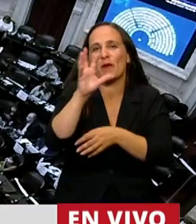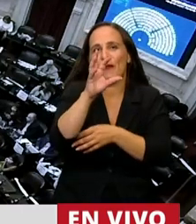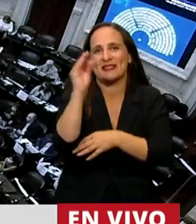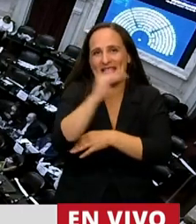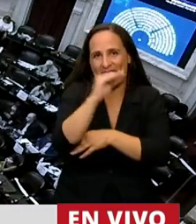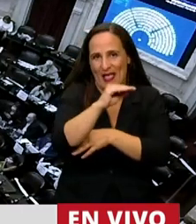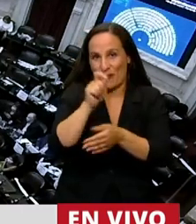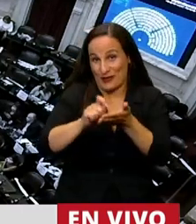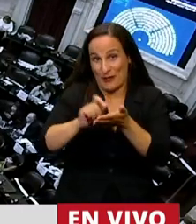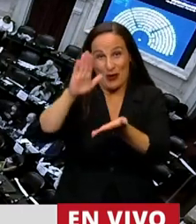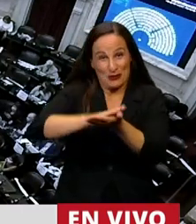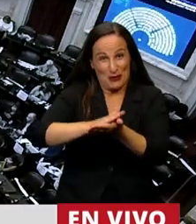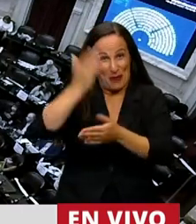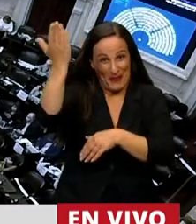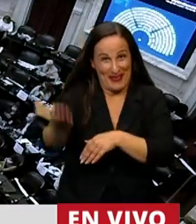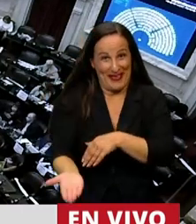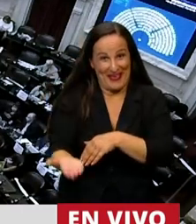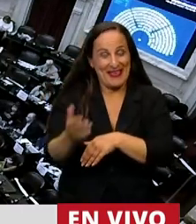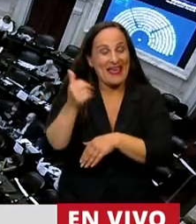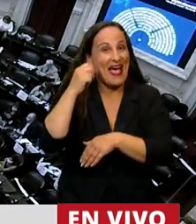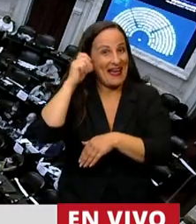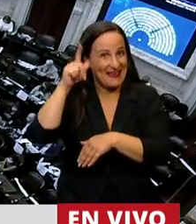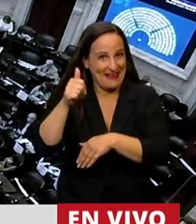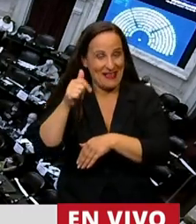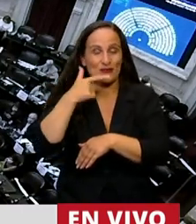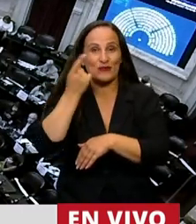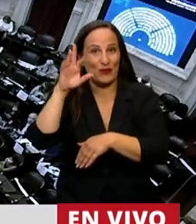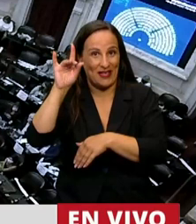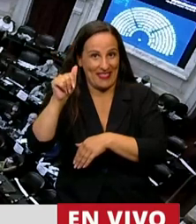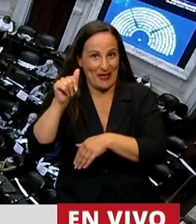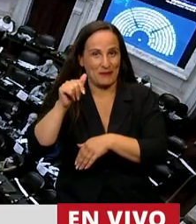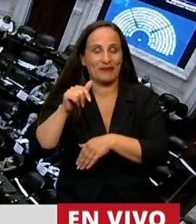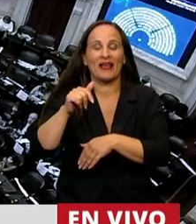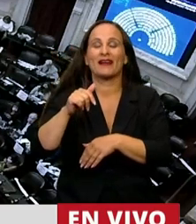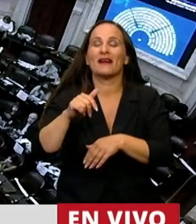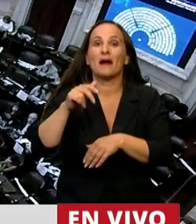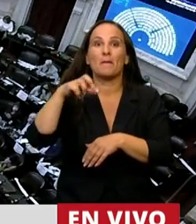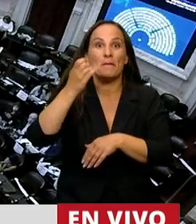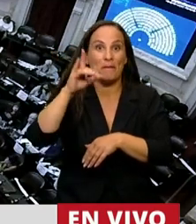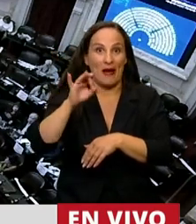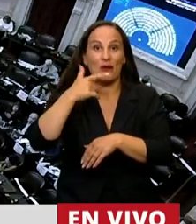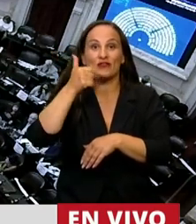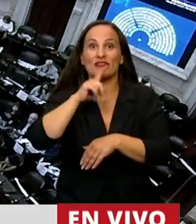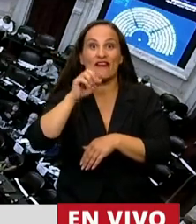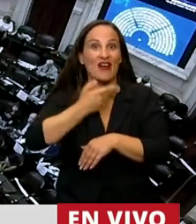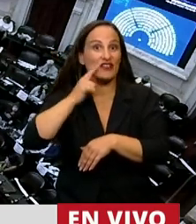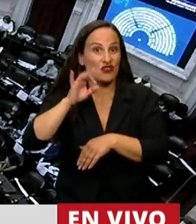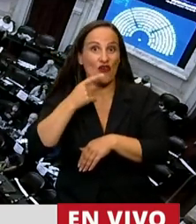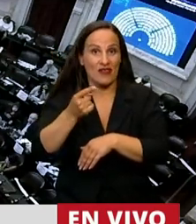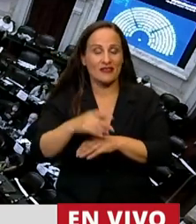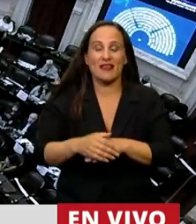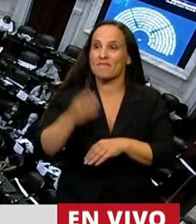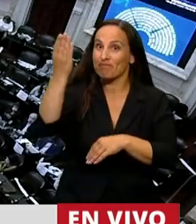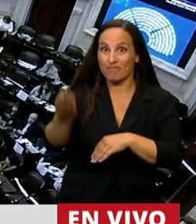de Santa Cruz con relación a la doctora Zureda, Pablo Estrafacio. Él dijo, nos dejó su